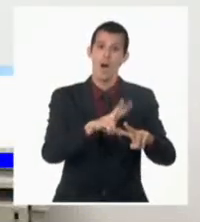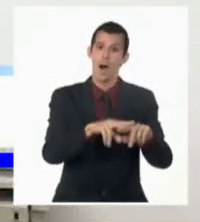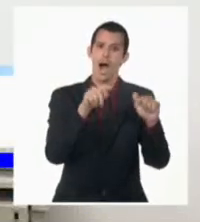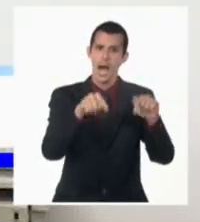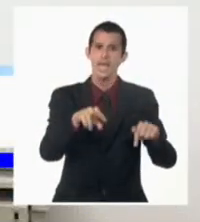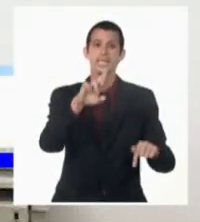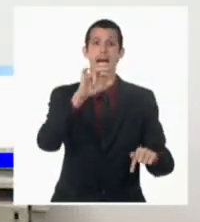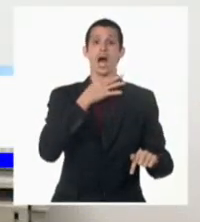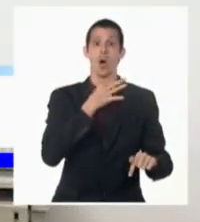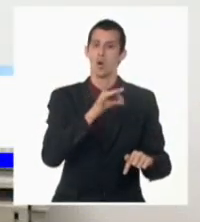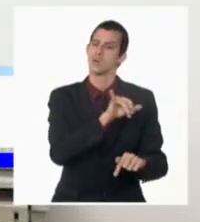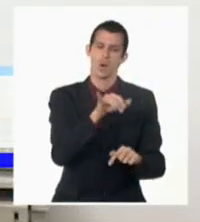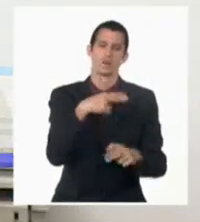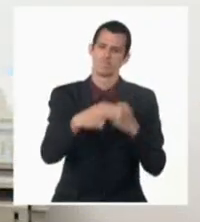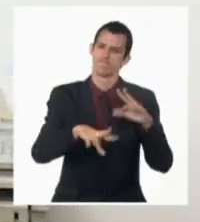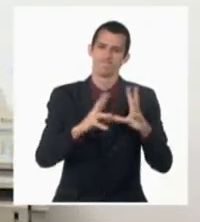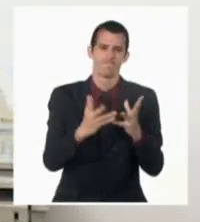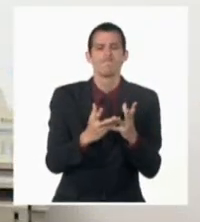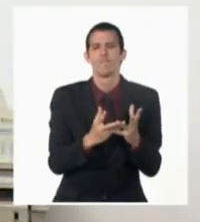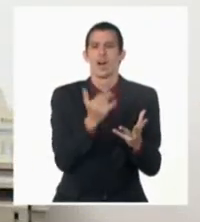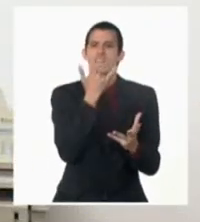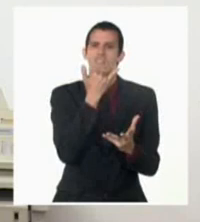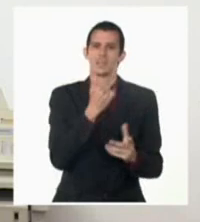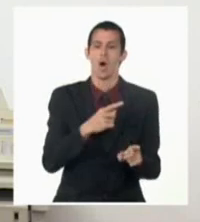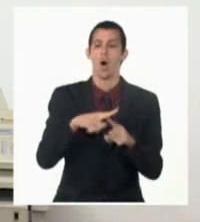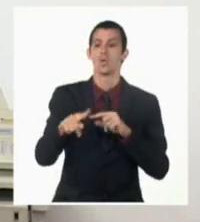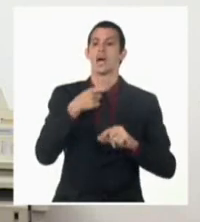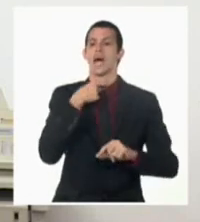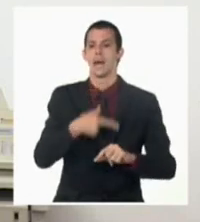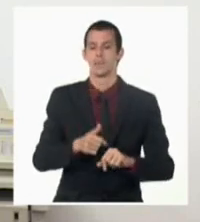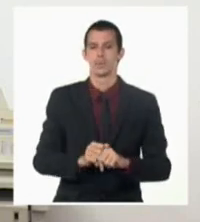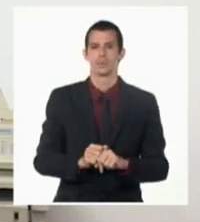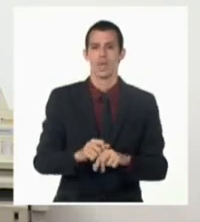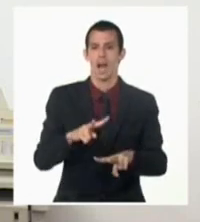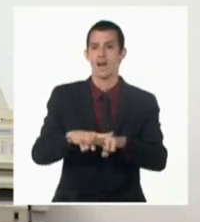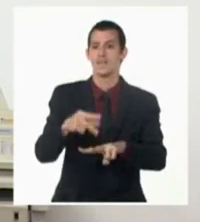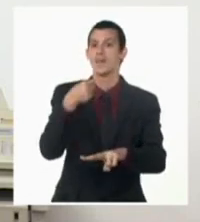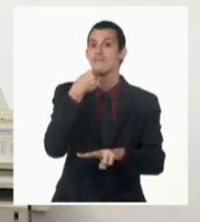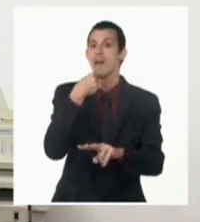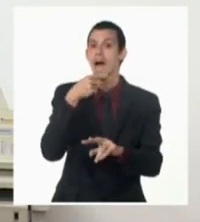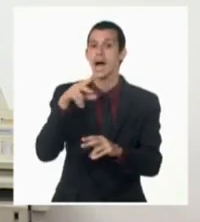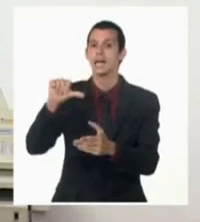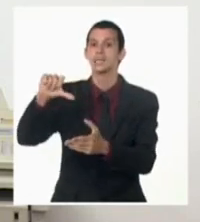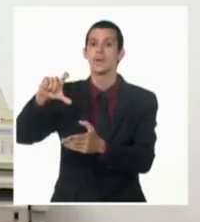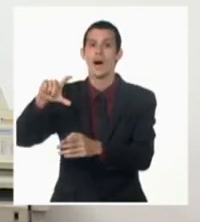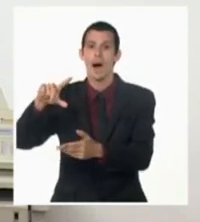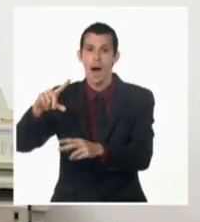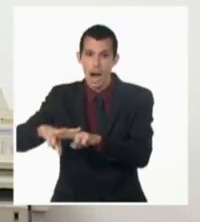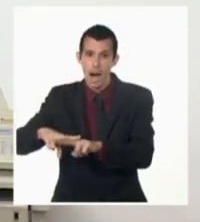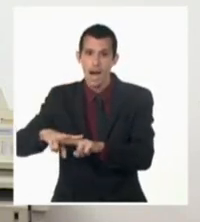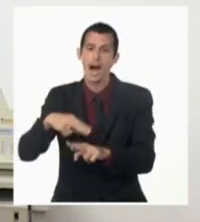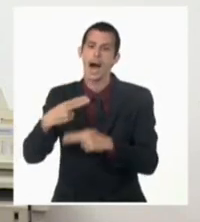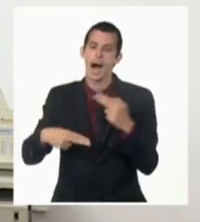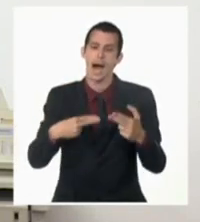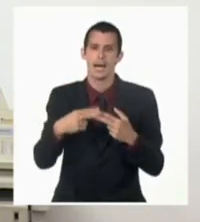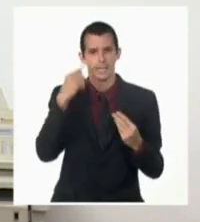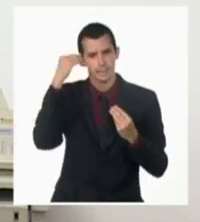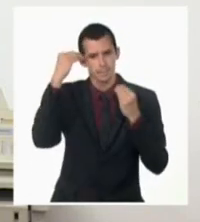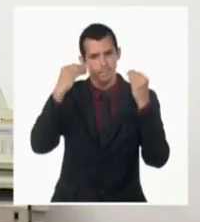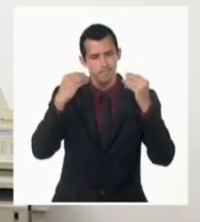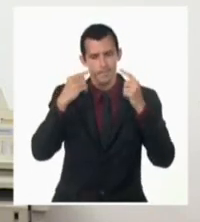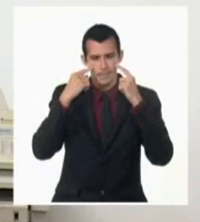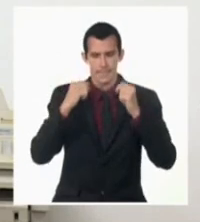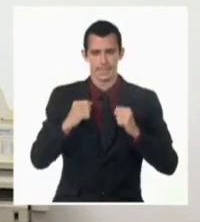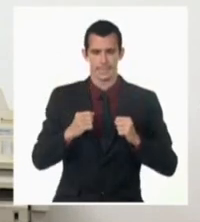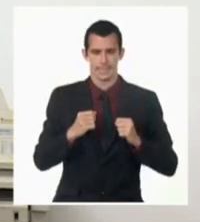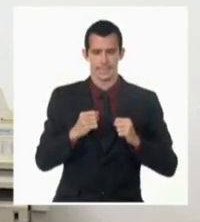de la gravedad, que es el caso de la Habana Vieja y Centro Habana, se decide pasar a tercer día los bombeos porque compiten en